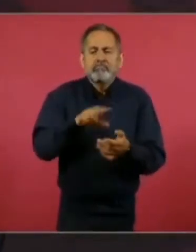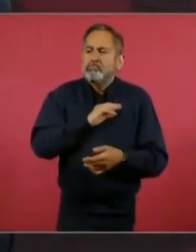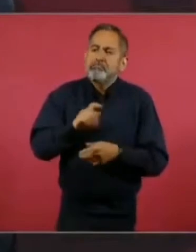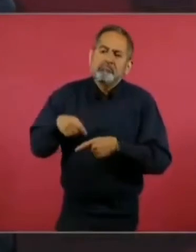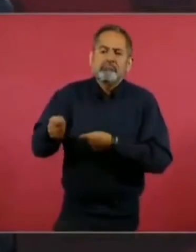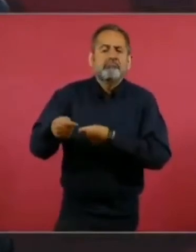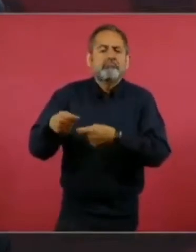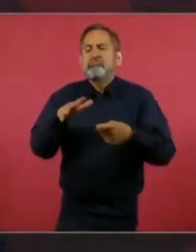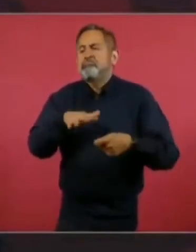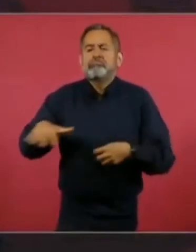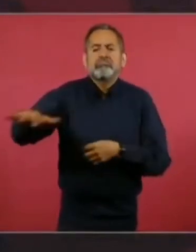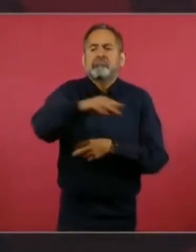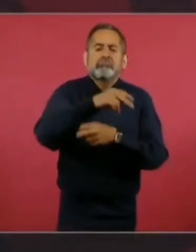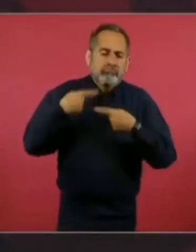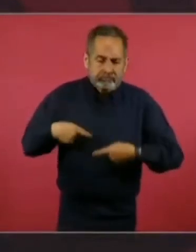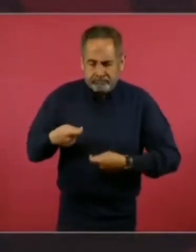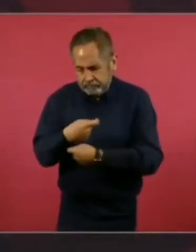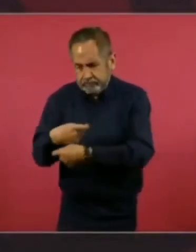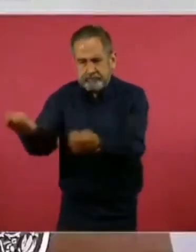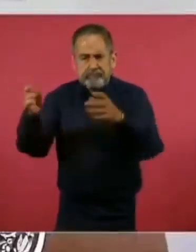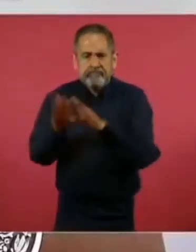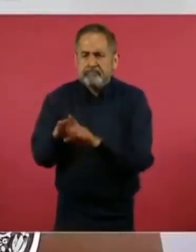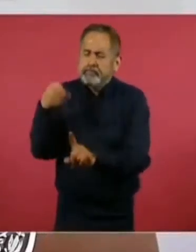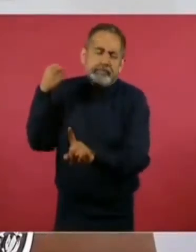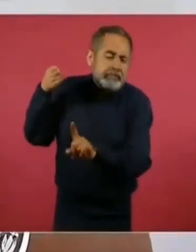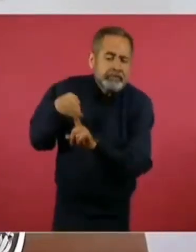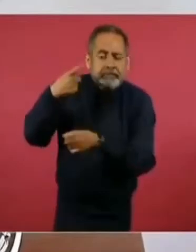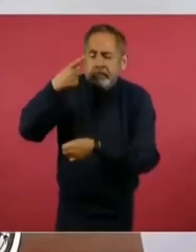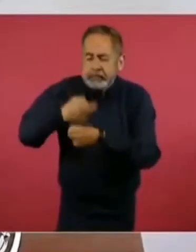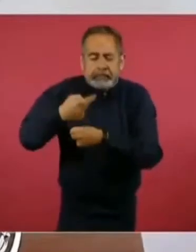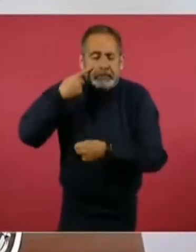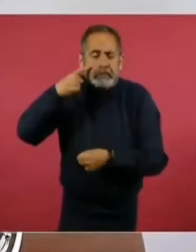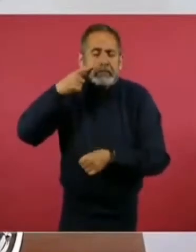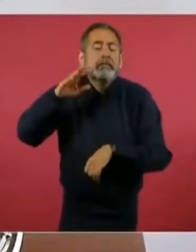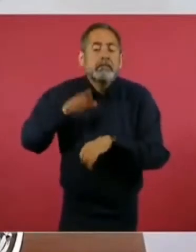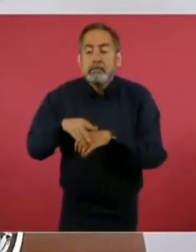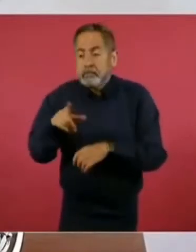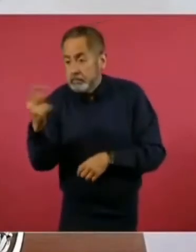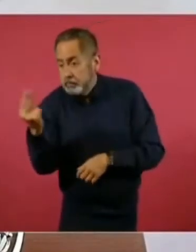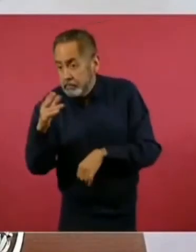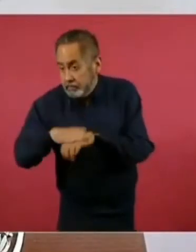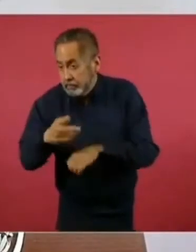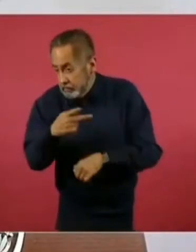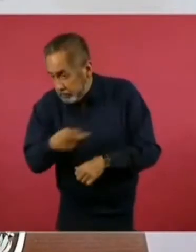y de manera preferente a los más necesitados.